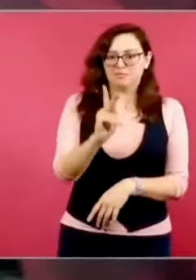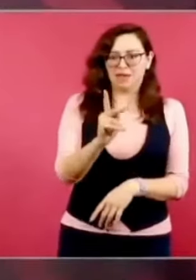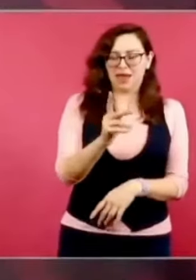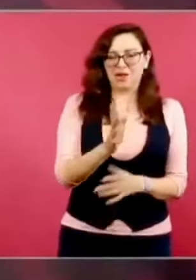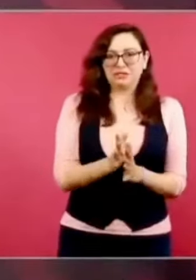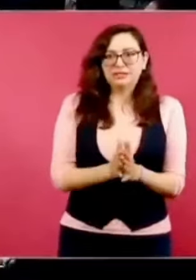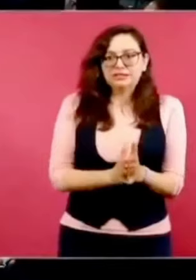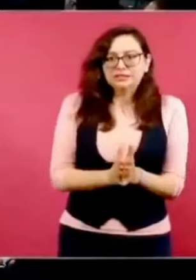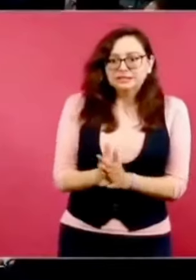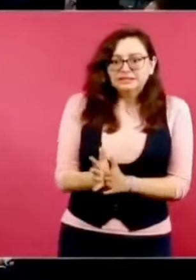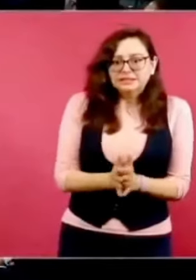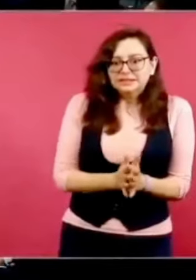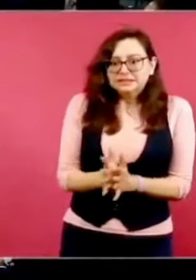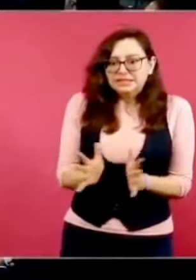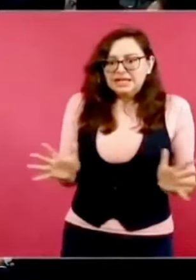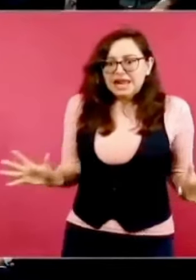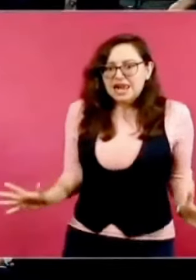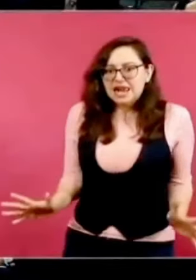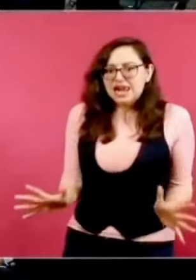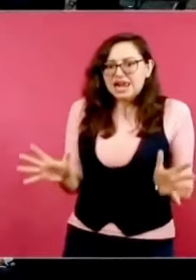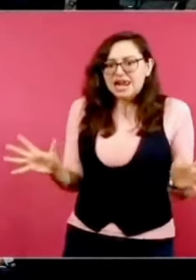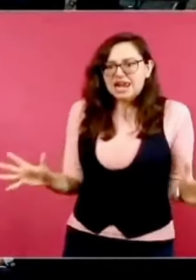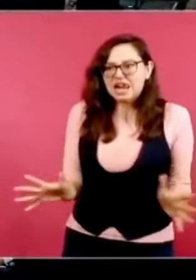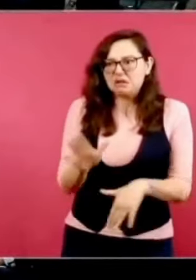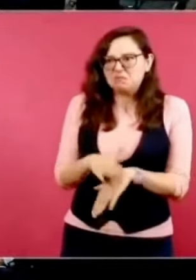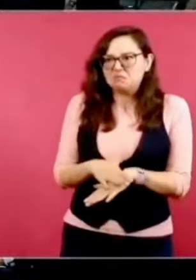todo debe de tener un límite